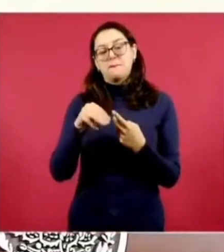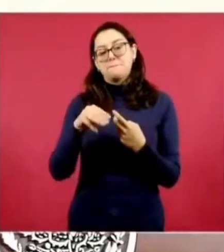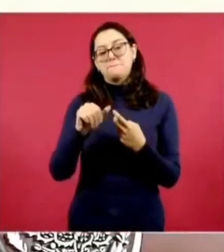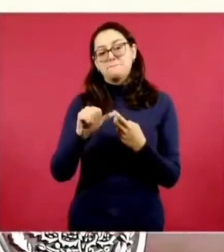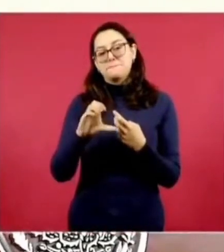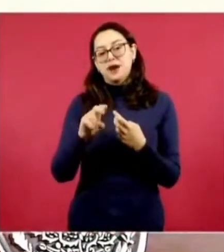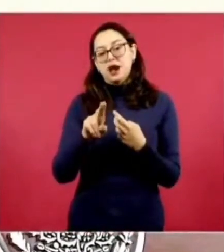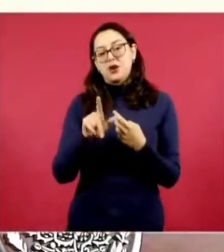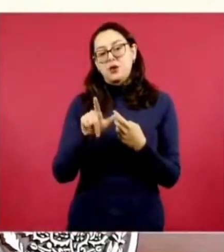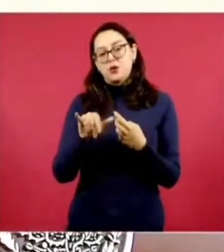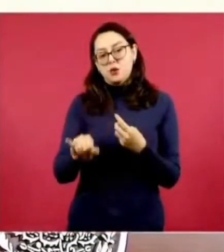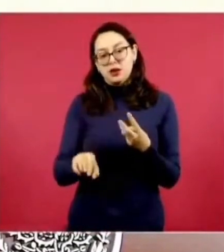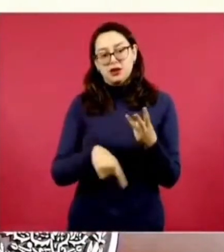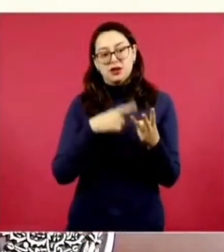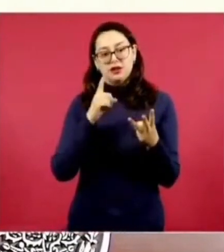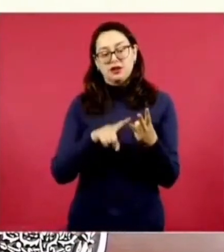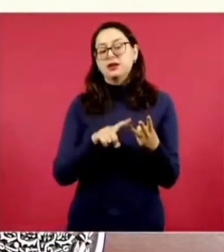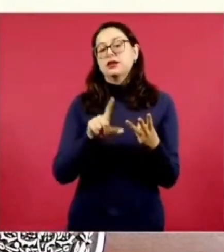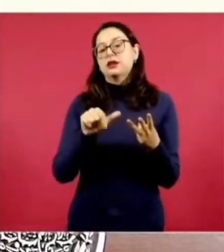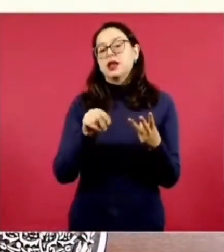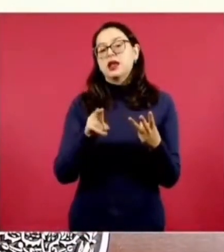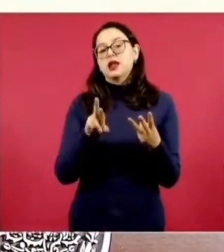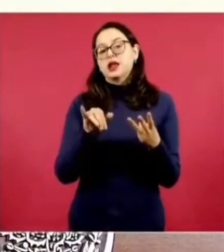llamado laurel de la india